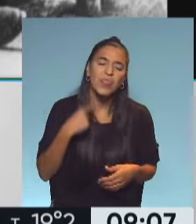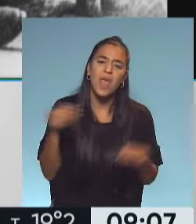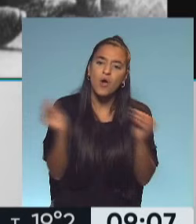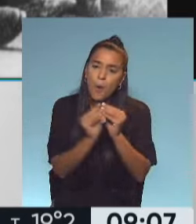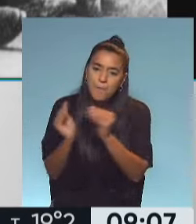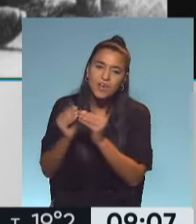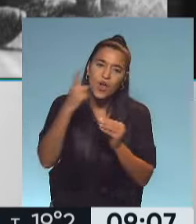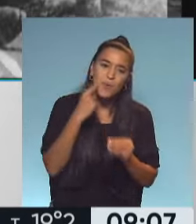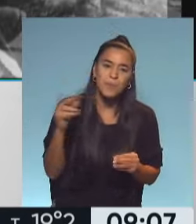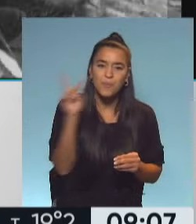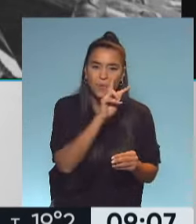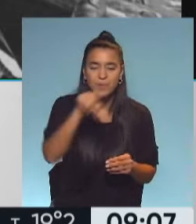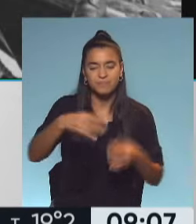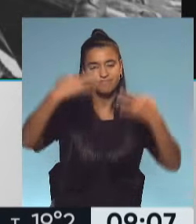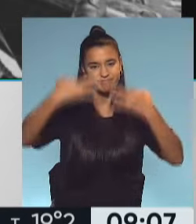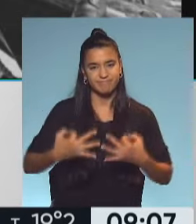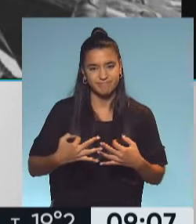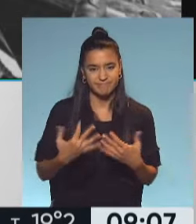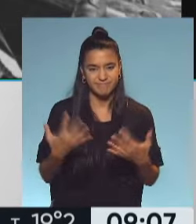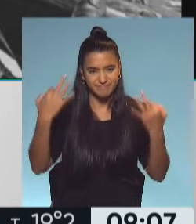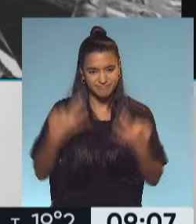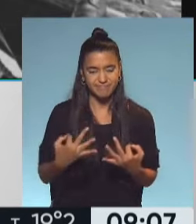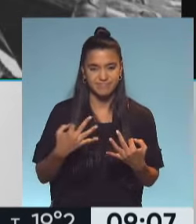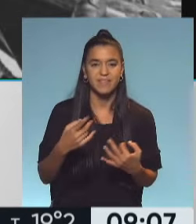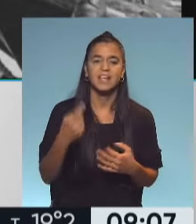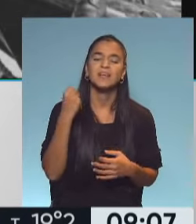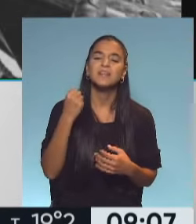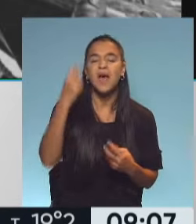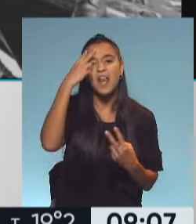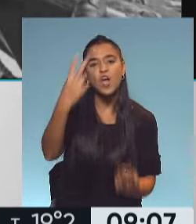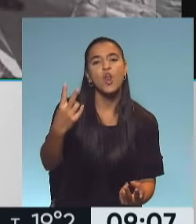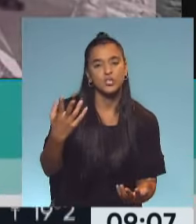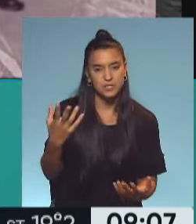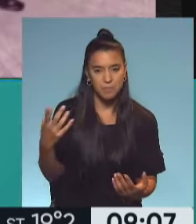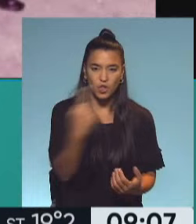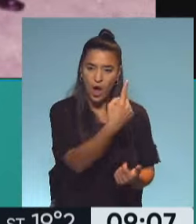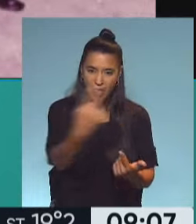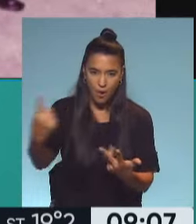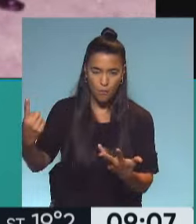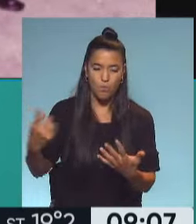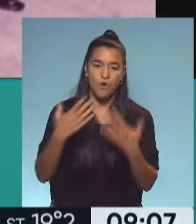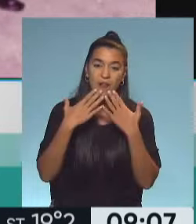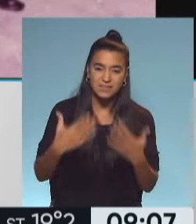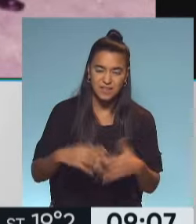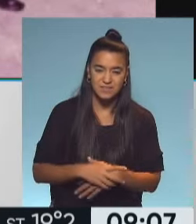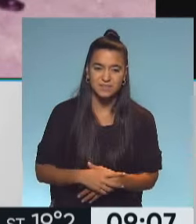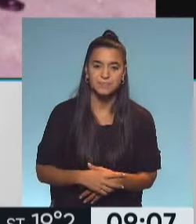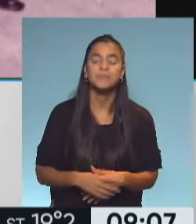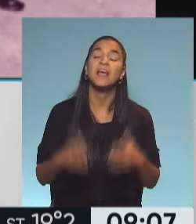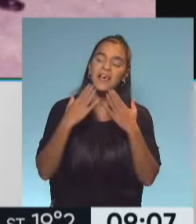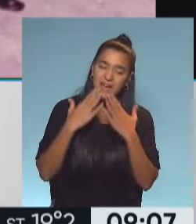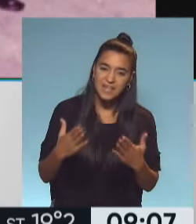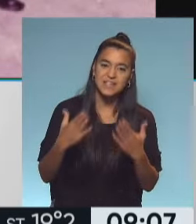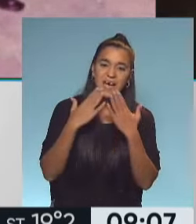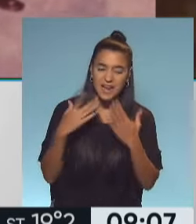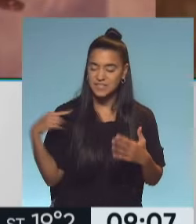compañeras y compañeros como merecen, como merecen. Con este tributo que merecen cada uno de ustedes. Gracias. Gracias, gracias